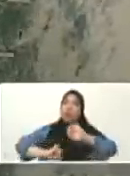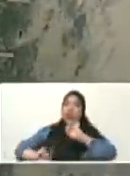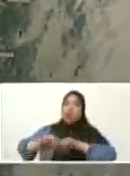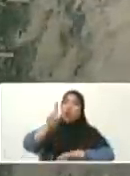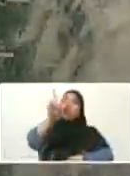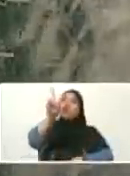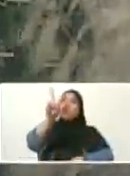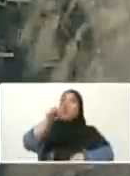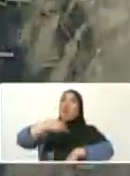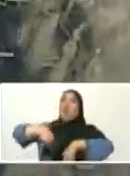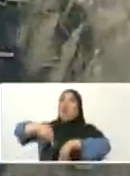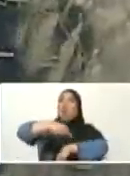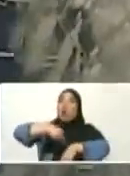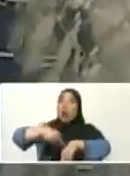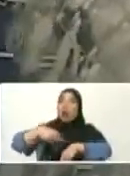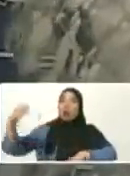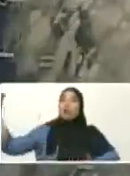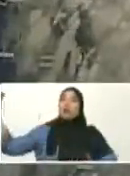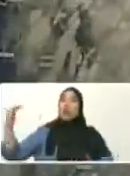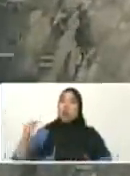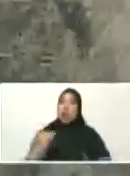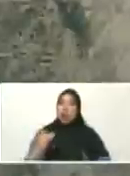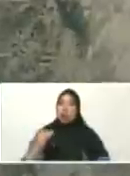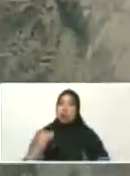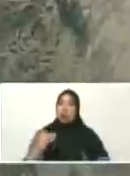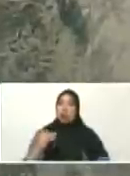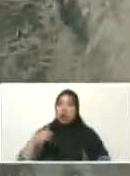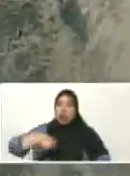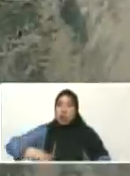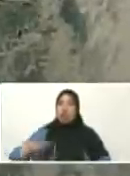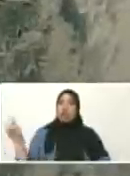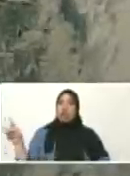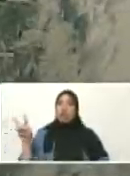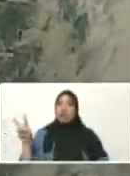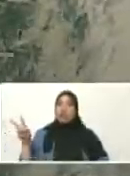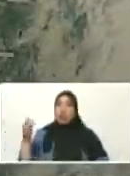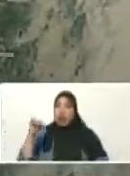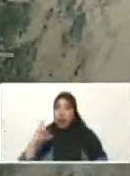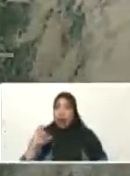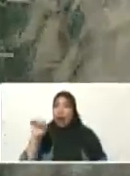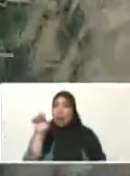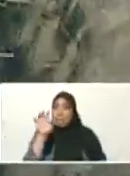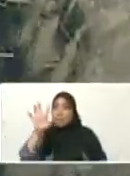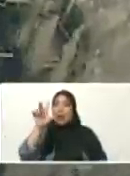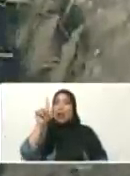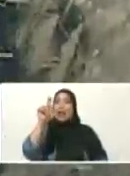horas esté llegando a territorio de Trinidad y Tobago.